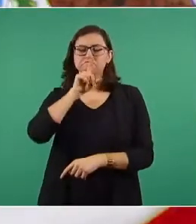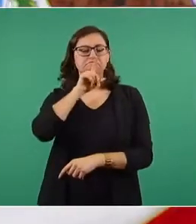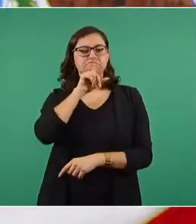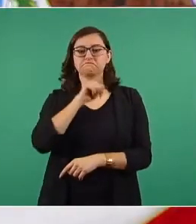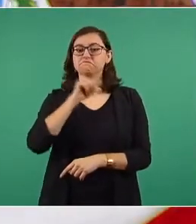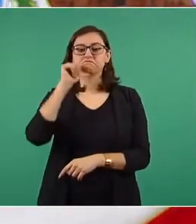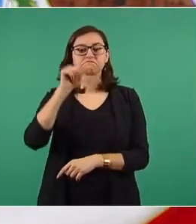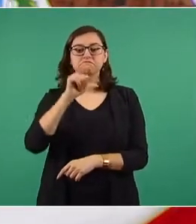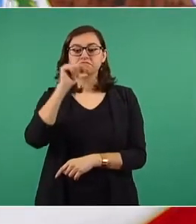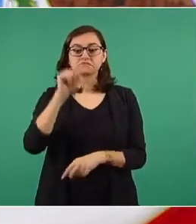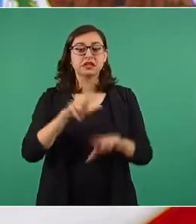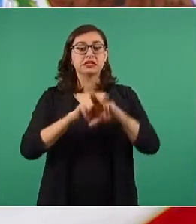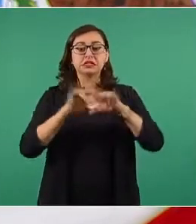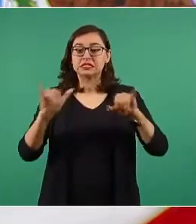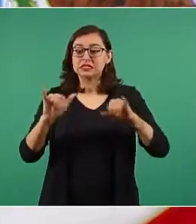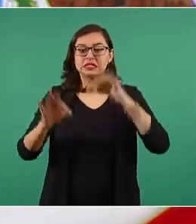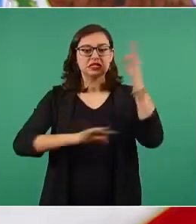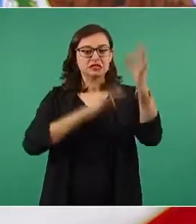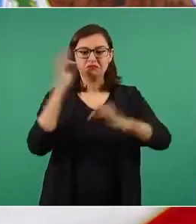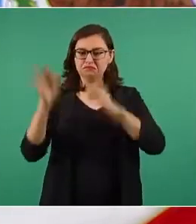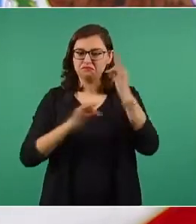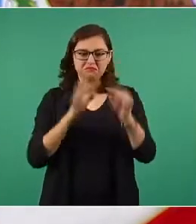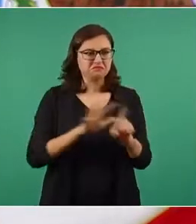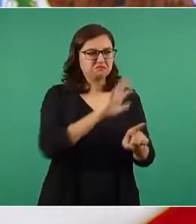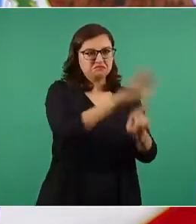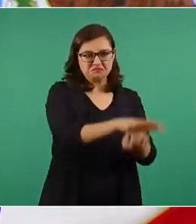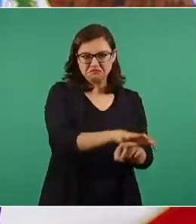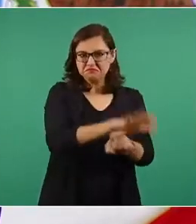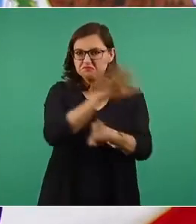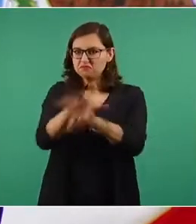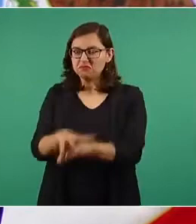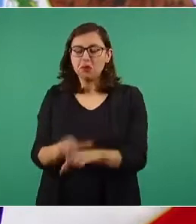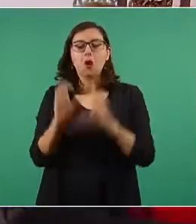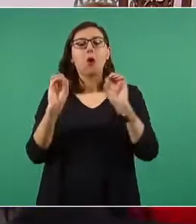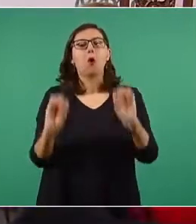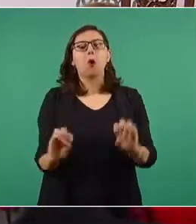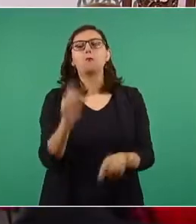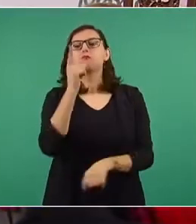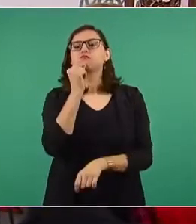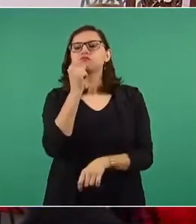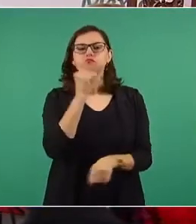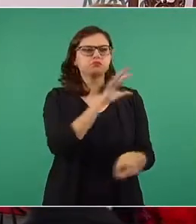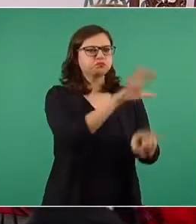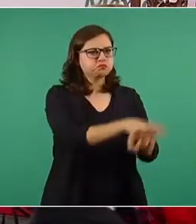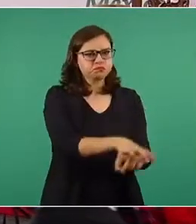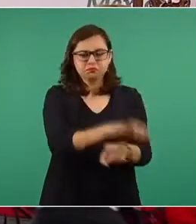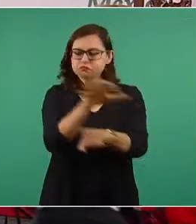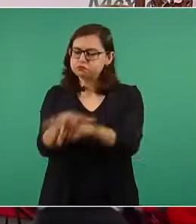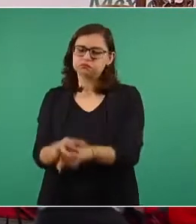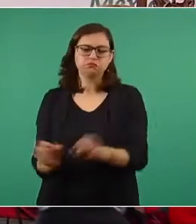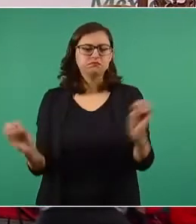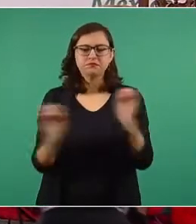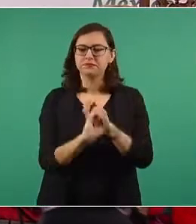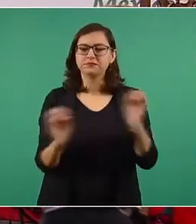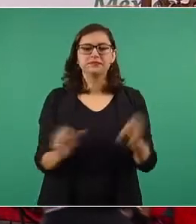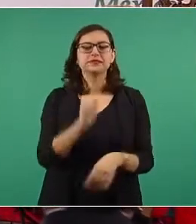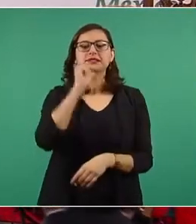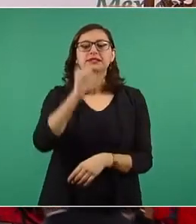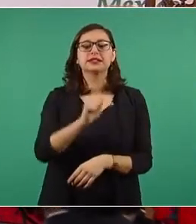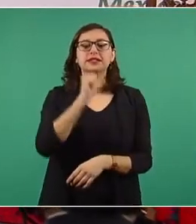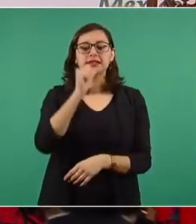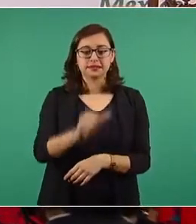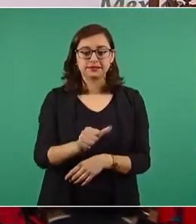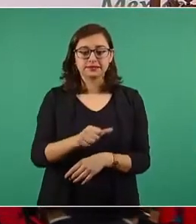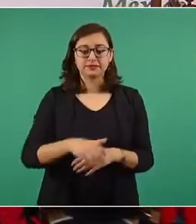o policiaca de otros tiempos. En cuanto a los